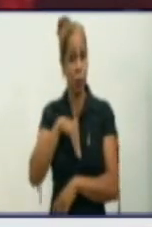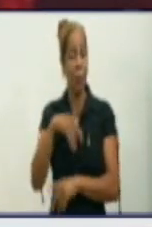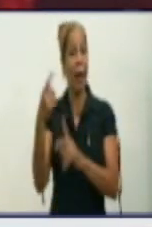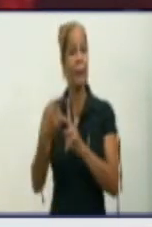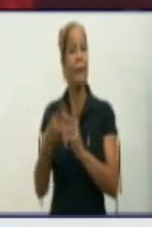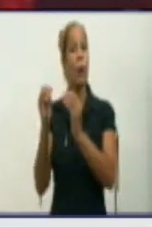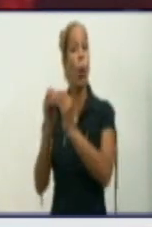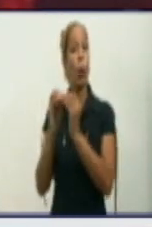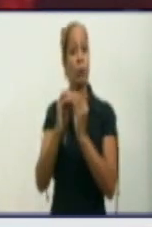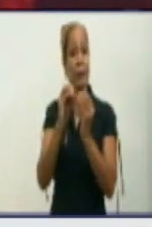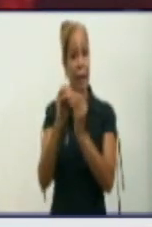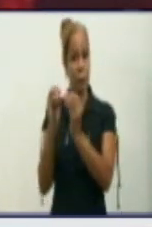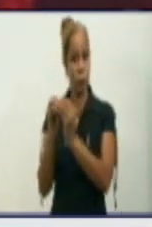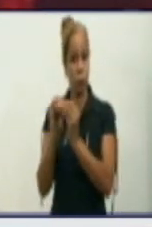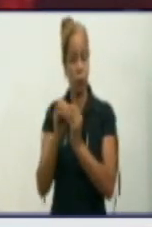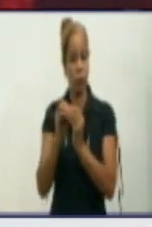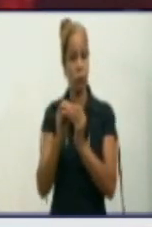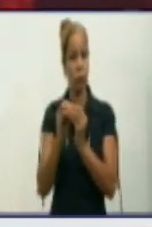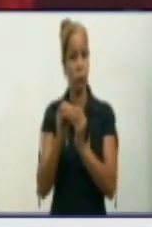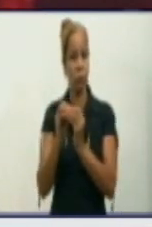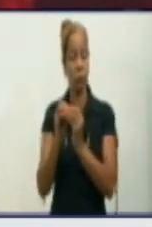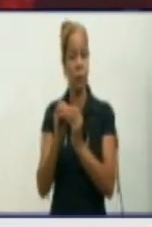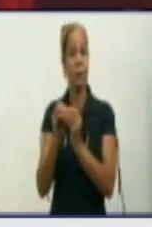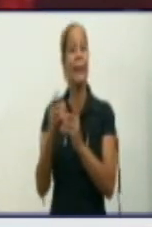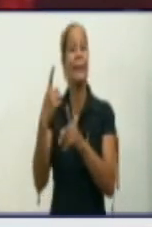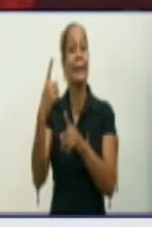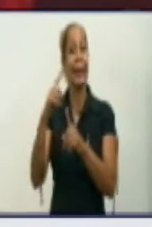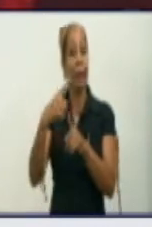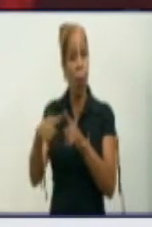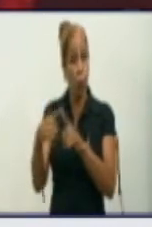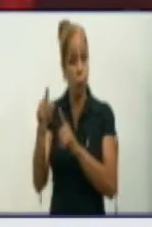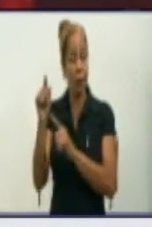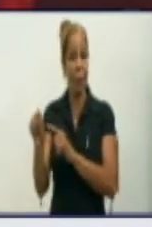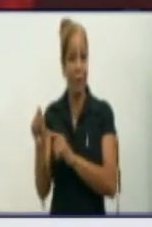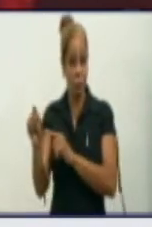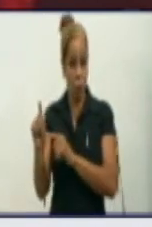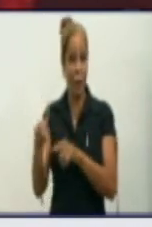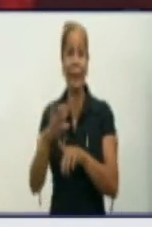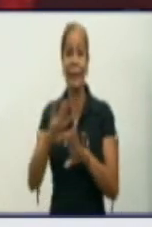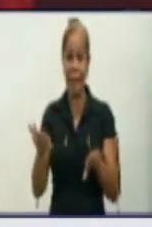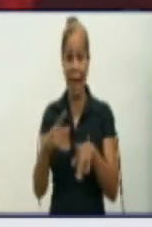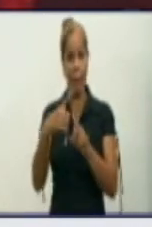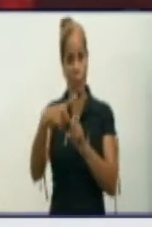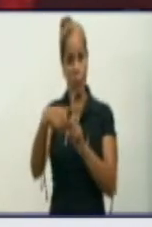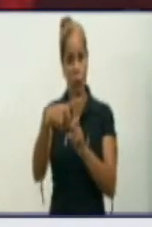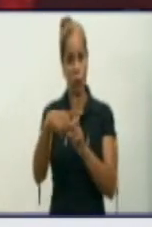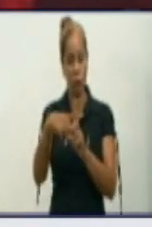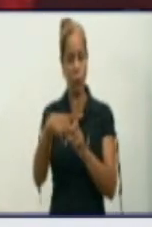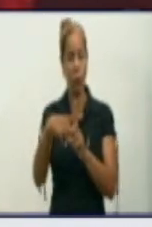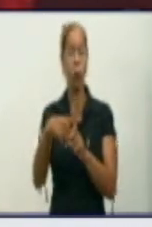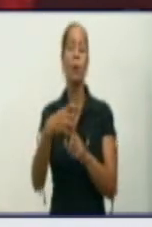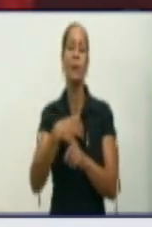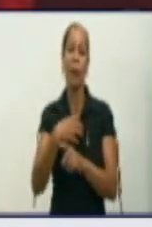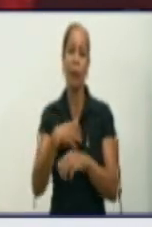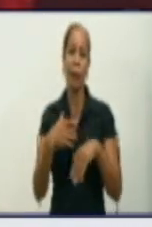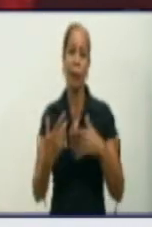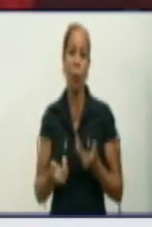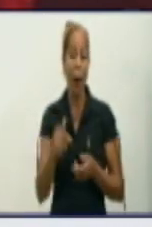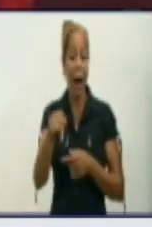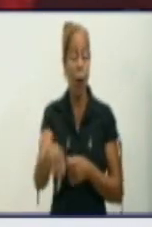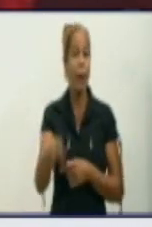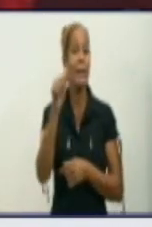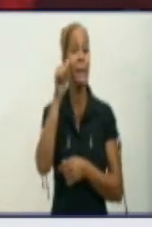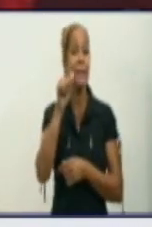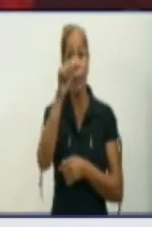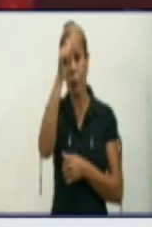de personas que hayan dado positivos a la peligrosa enfermedad. Tendremos de por medio el fin de semana,